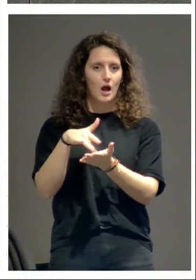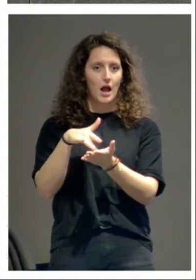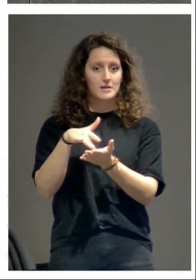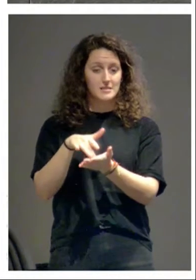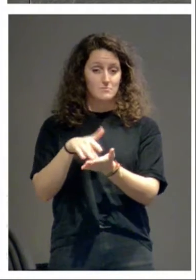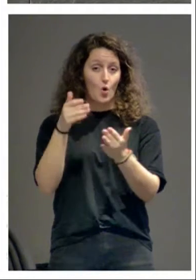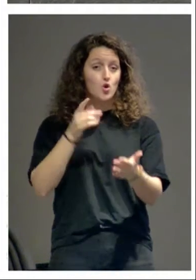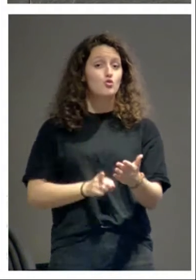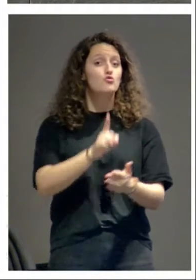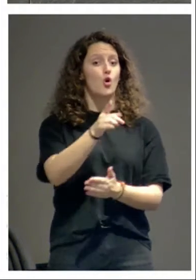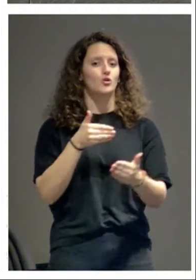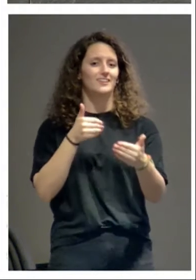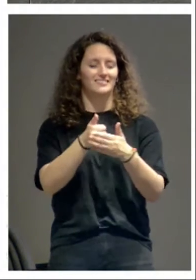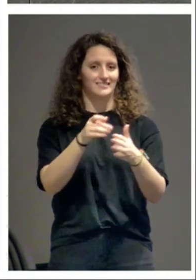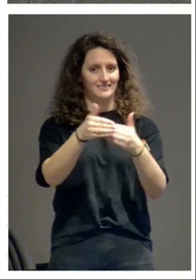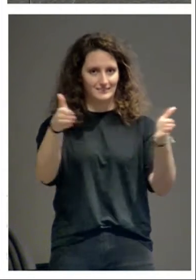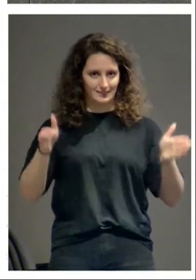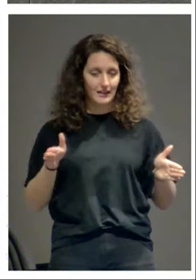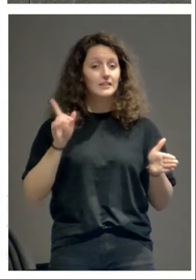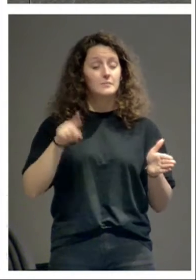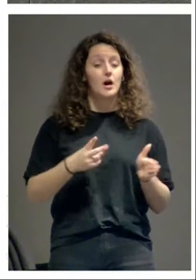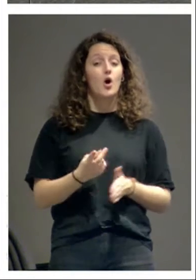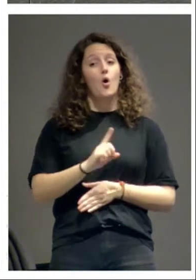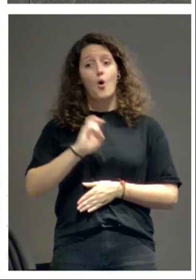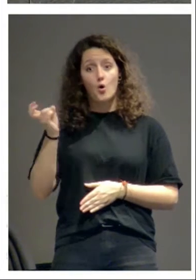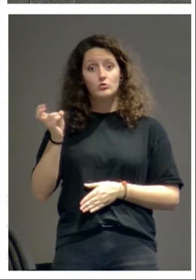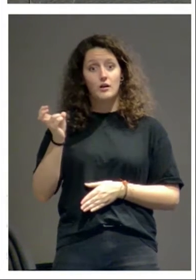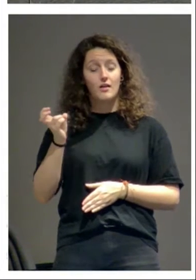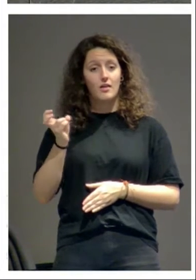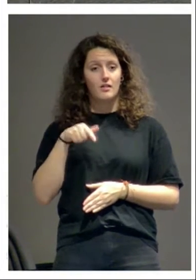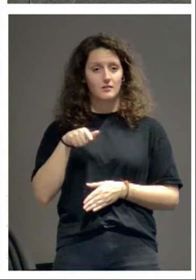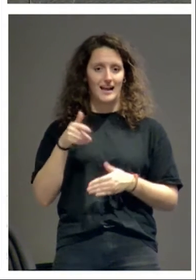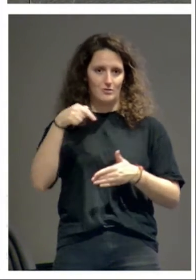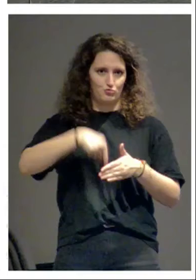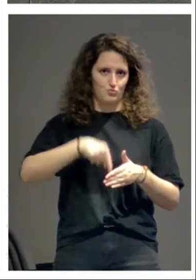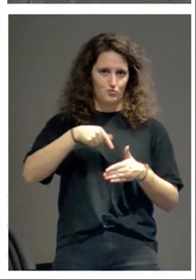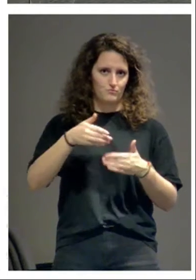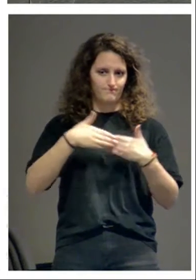norte del transepto y otra de las dos que están situadas abiertas al brazo sur.